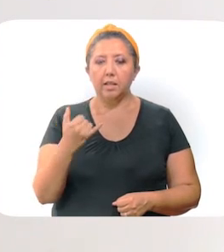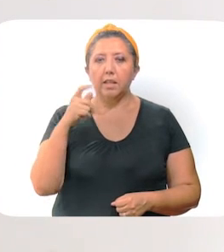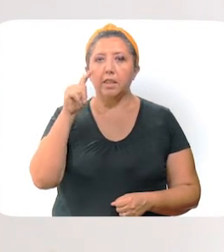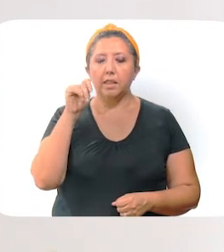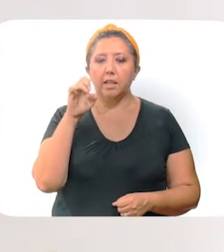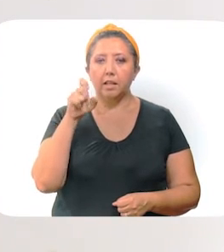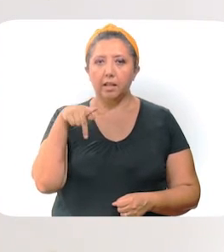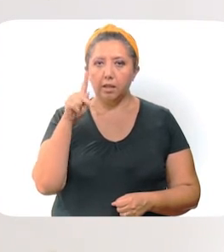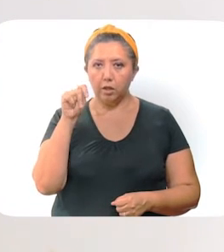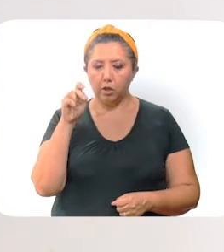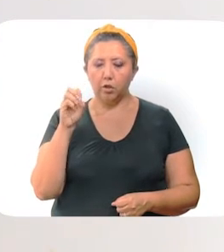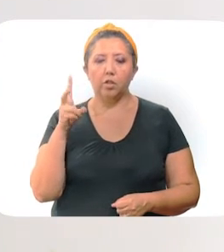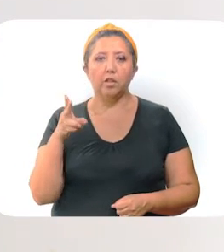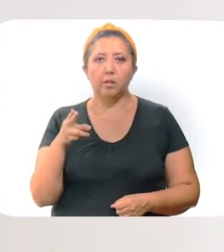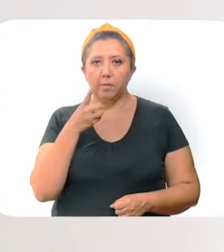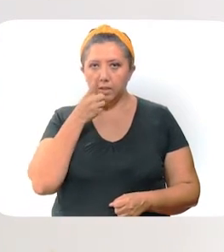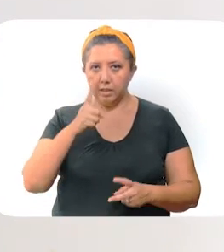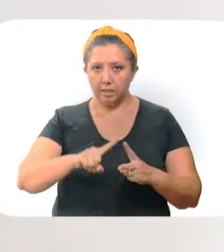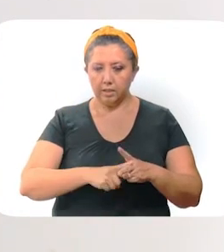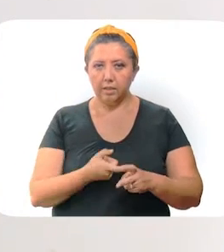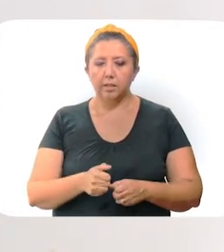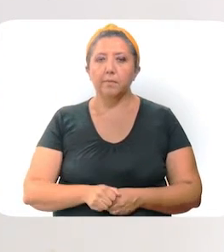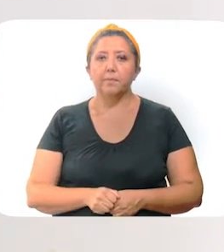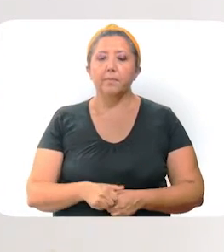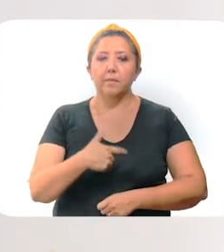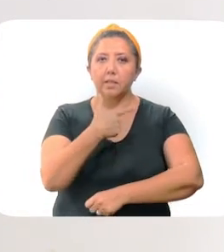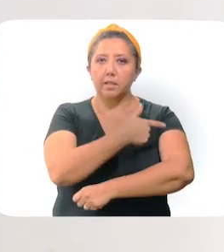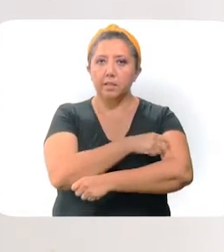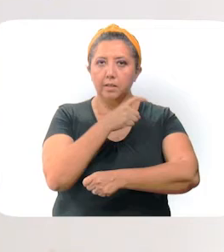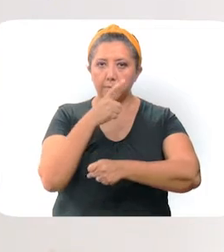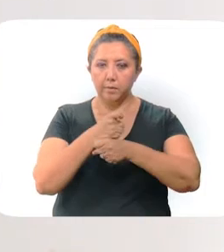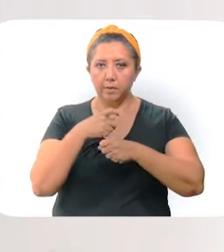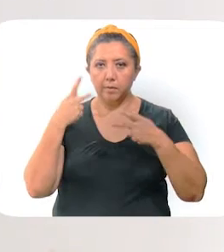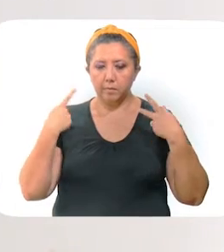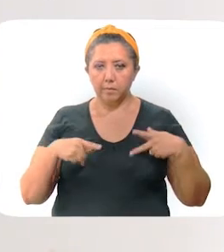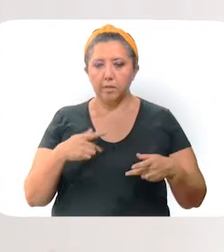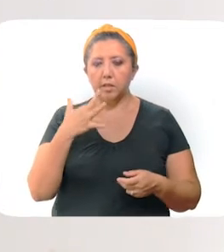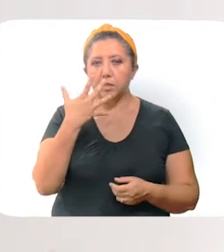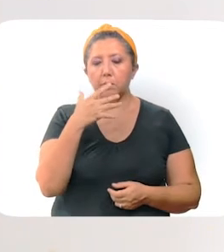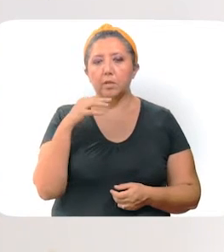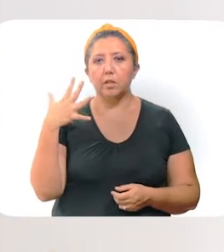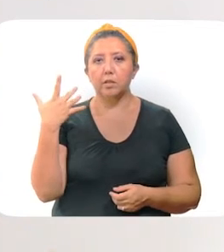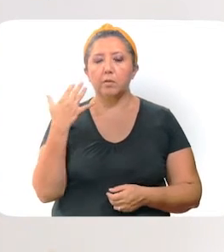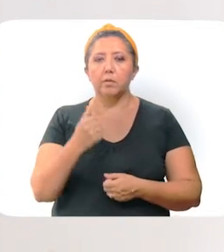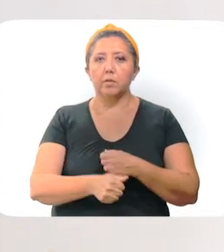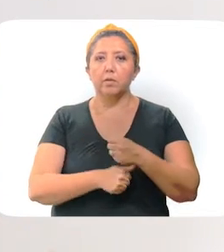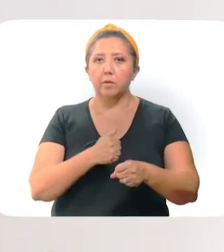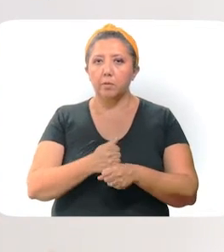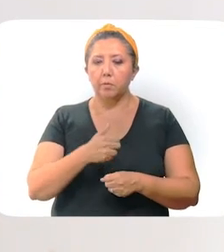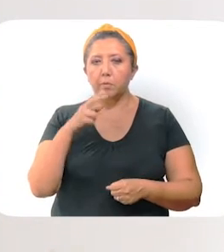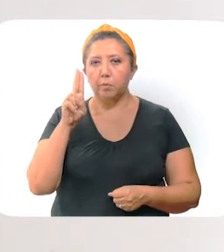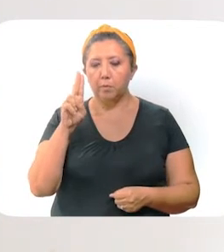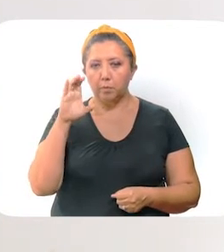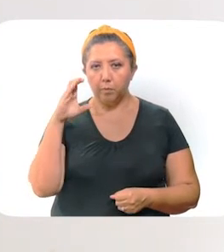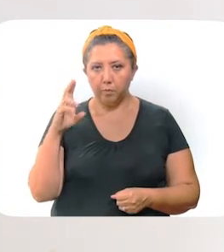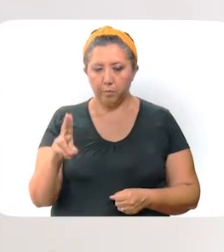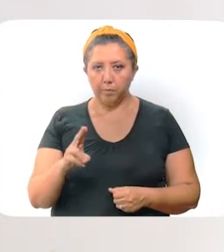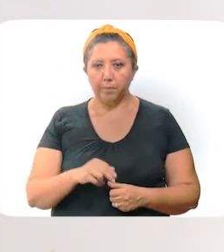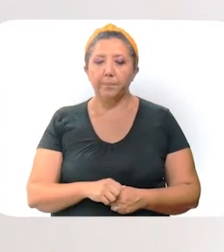Tecantó. También iniciará la aplicación de las primeras dosis para personas de 50 a 59 años en Ucú.